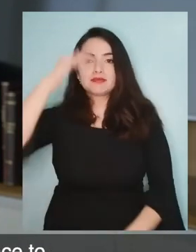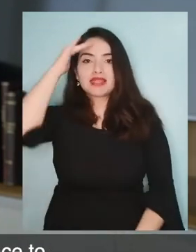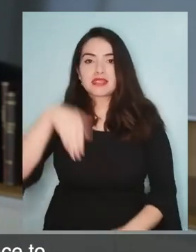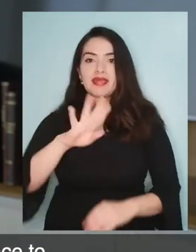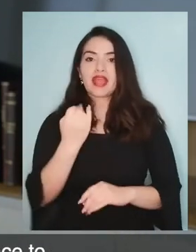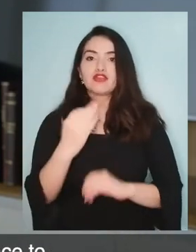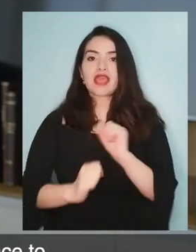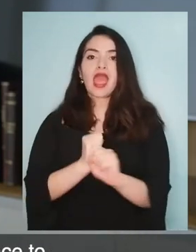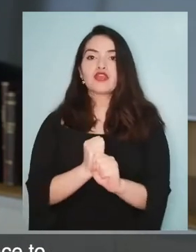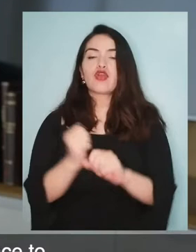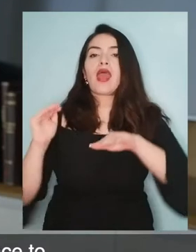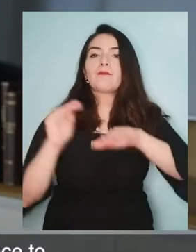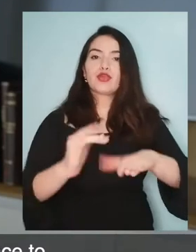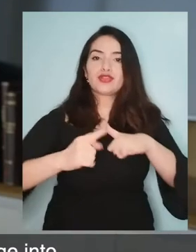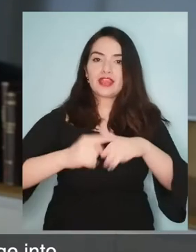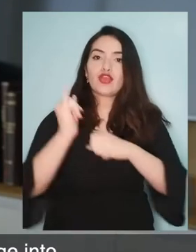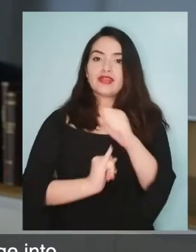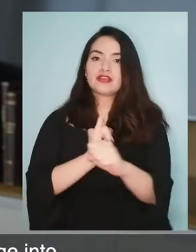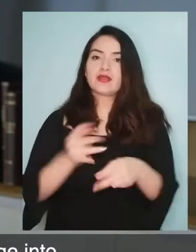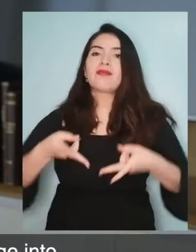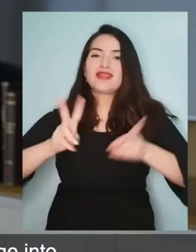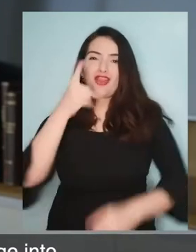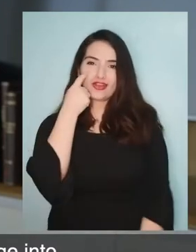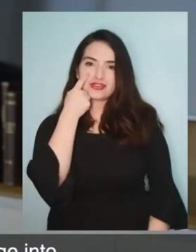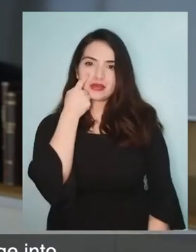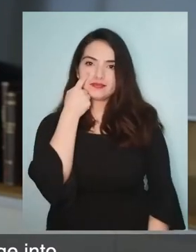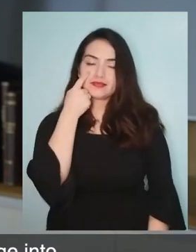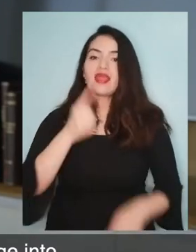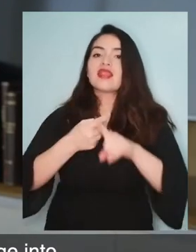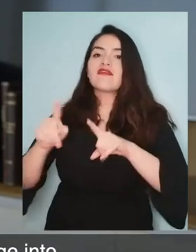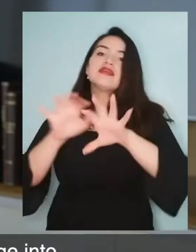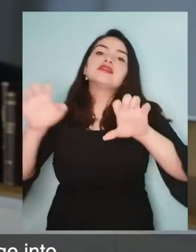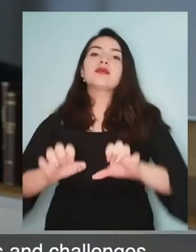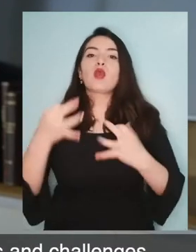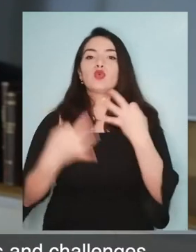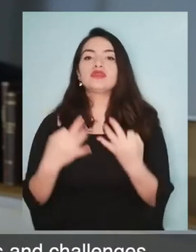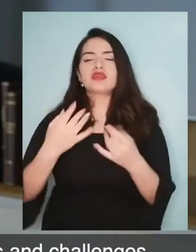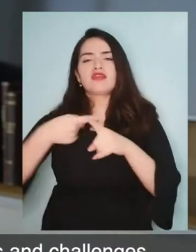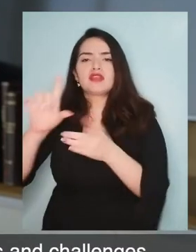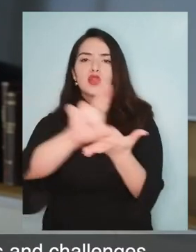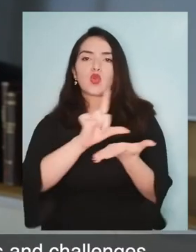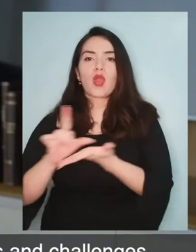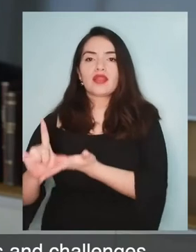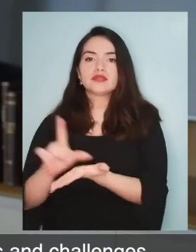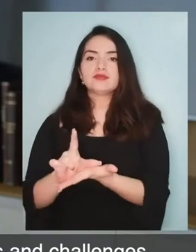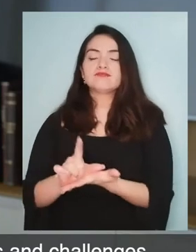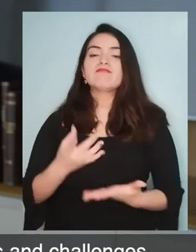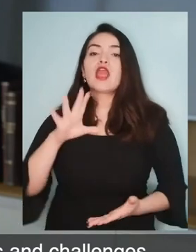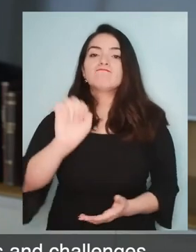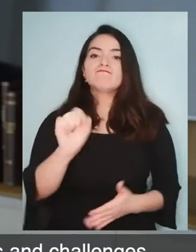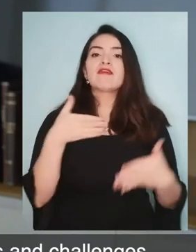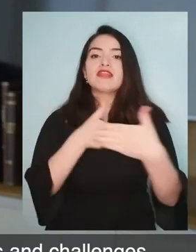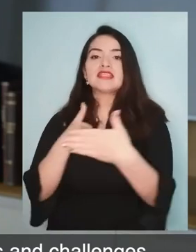Mi experiencia de más de 14 años en proyectos de asistencia técnica internacional me han permitido conocer los sistemas de justicia de toda la región e